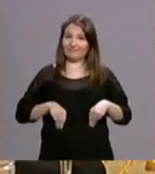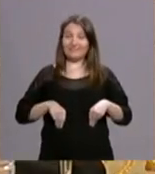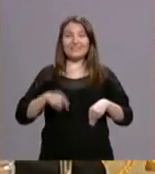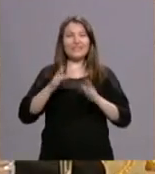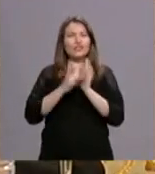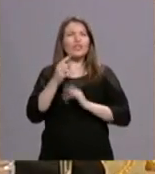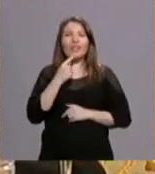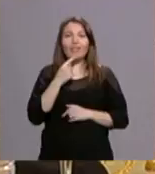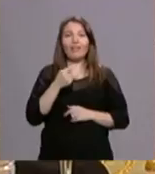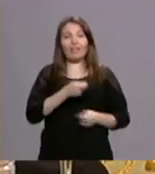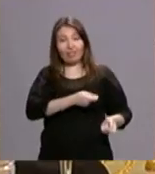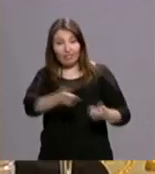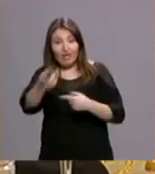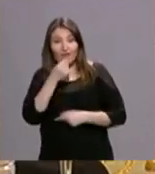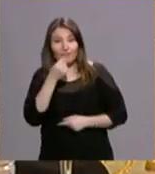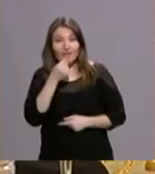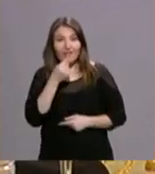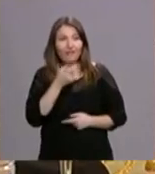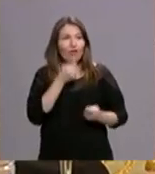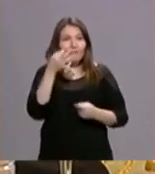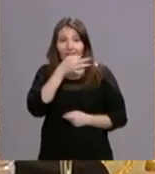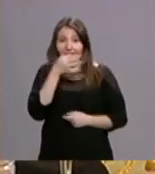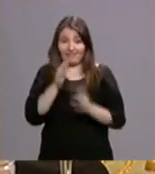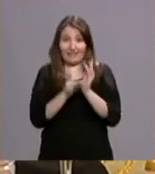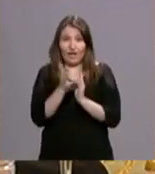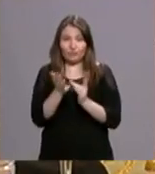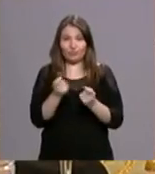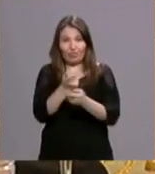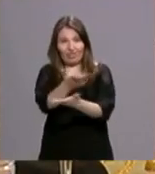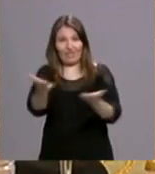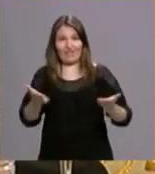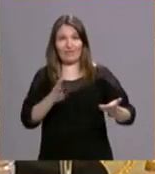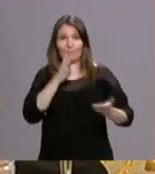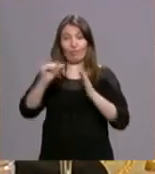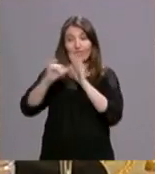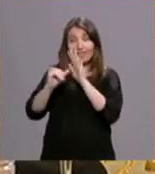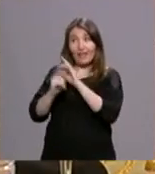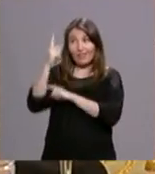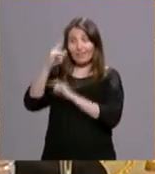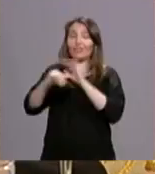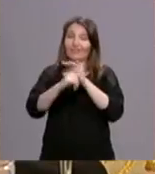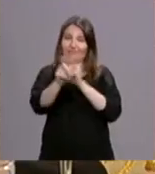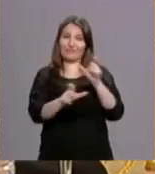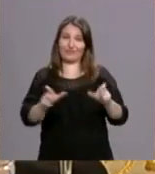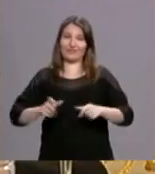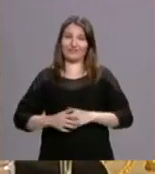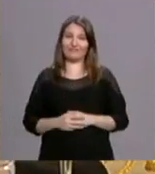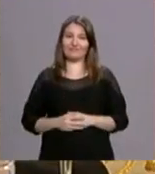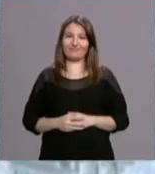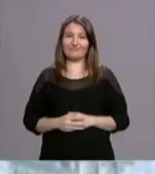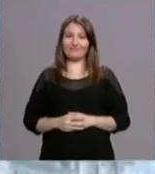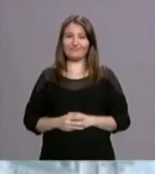y dan de comer a Cristo. Porque están cerca de Dios y porque están cerca de los hombres.